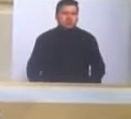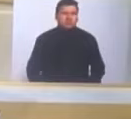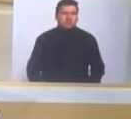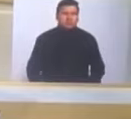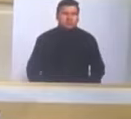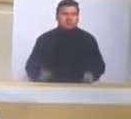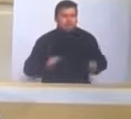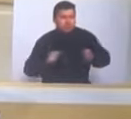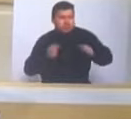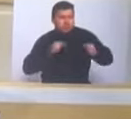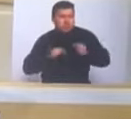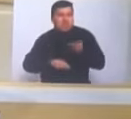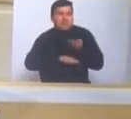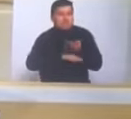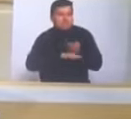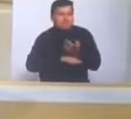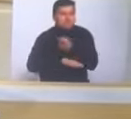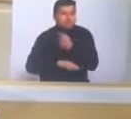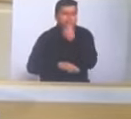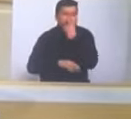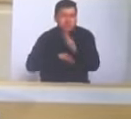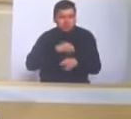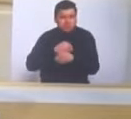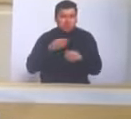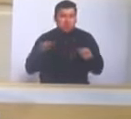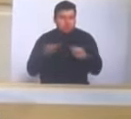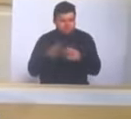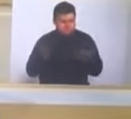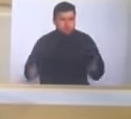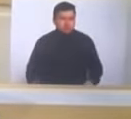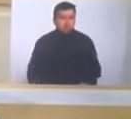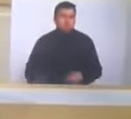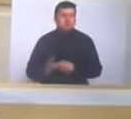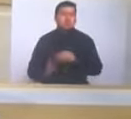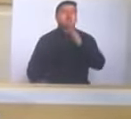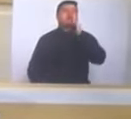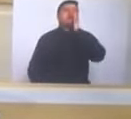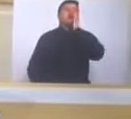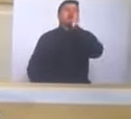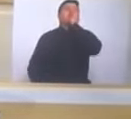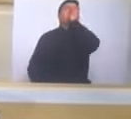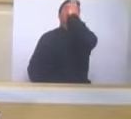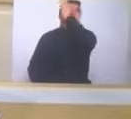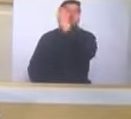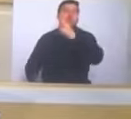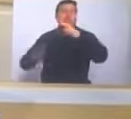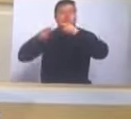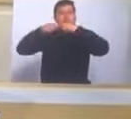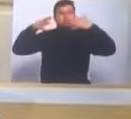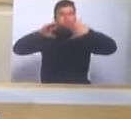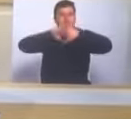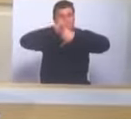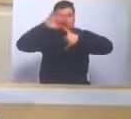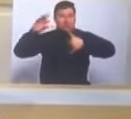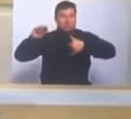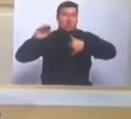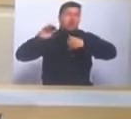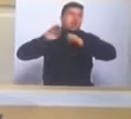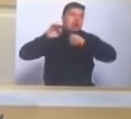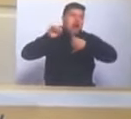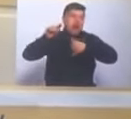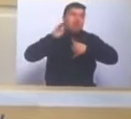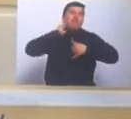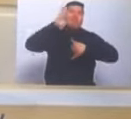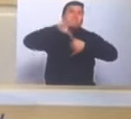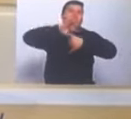y el debate que propongo yo que es complementario que es el futuro del mercado eléctrico en la costa caribe.